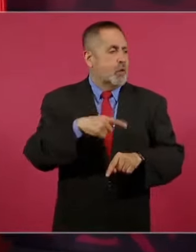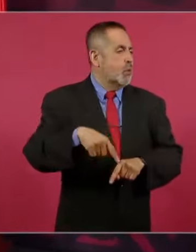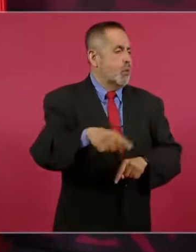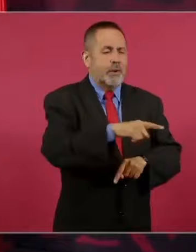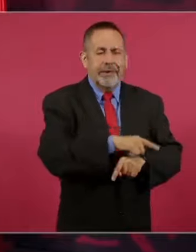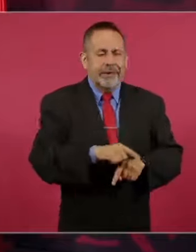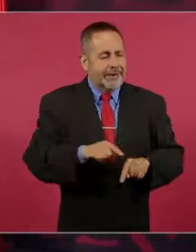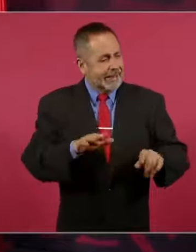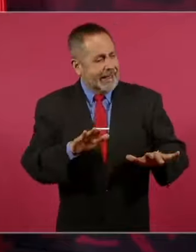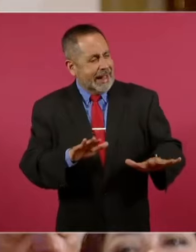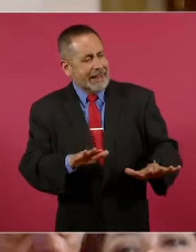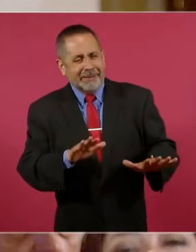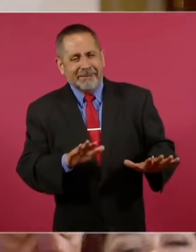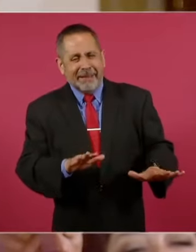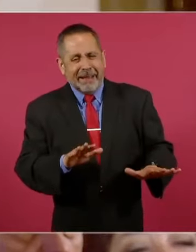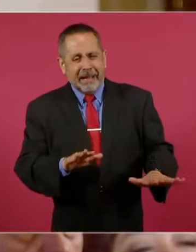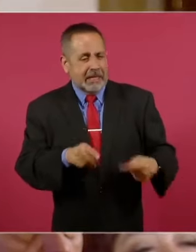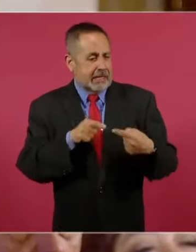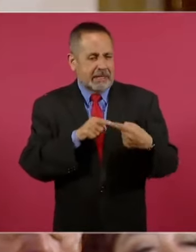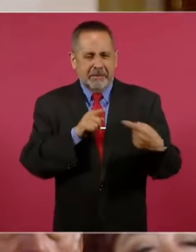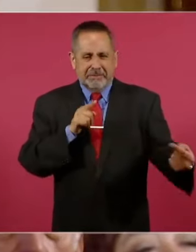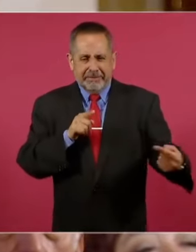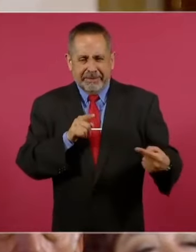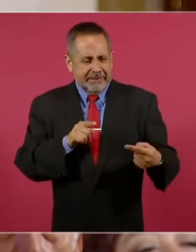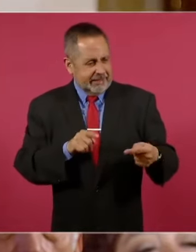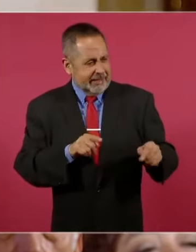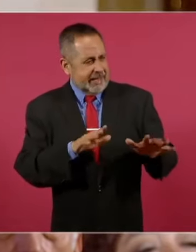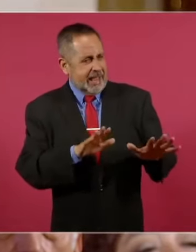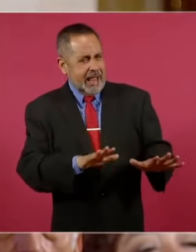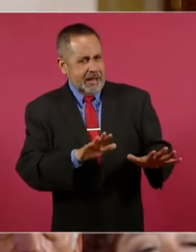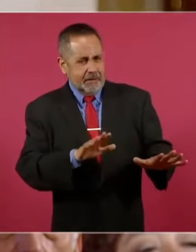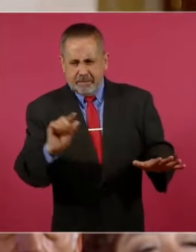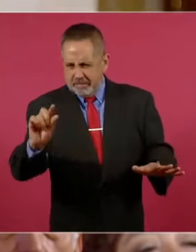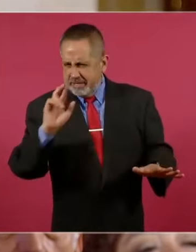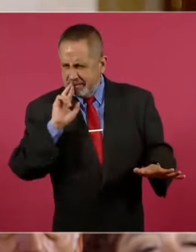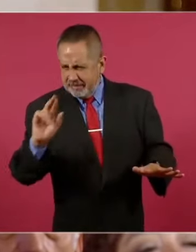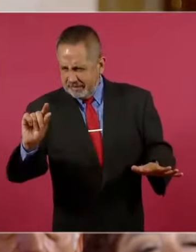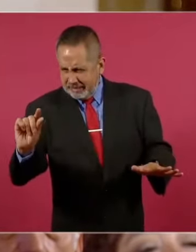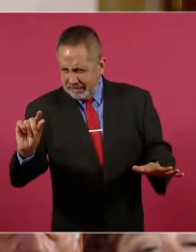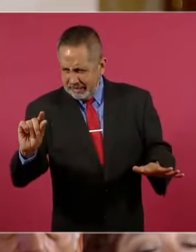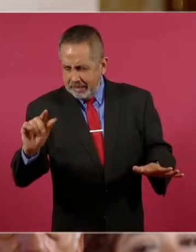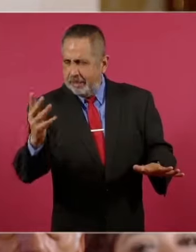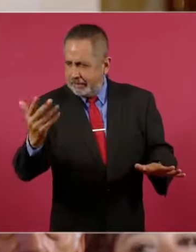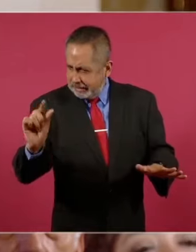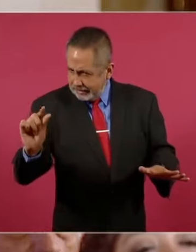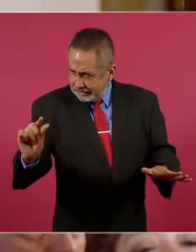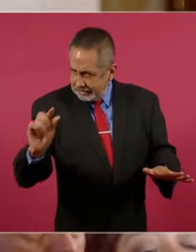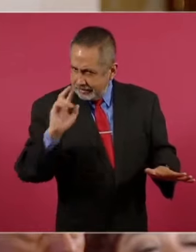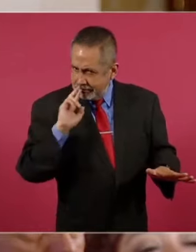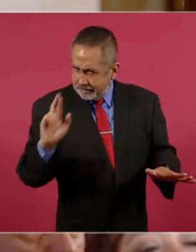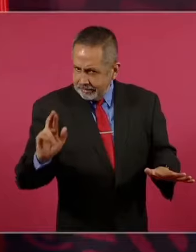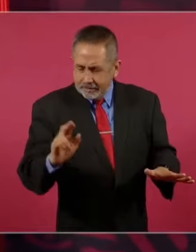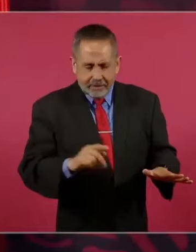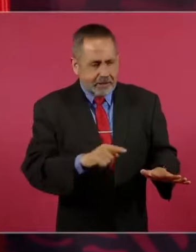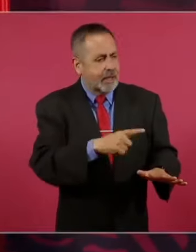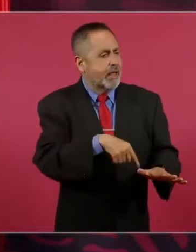nuestros adversarios, ahora te contesto, ahora te contesto,